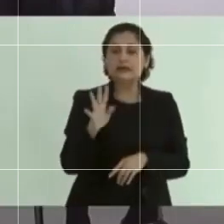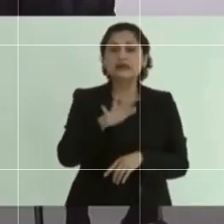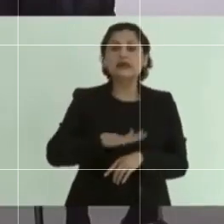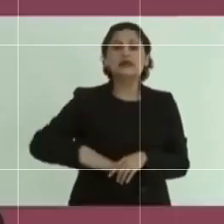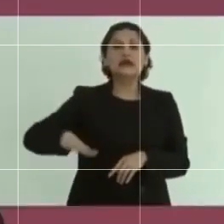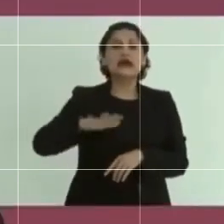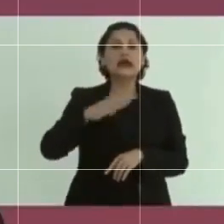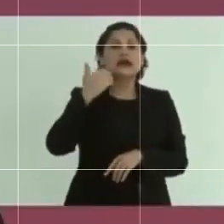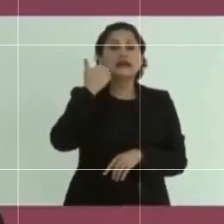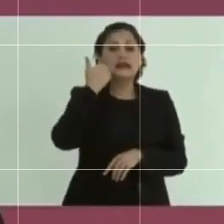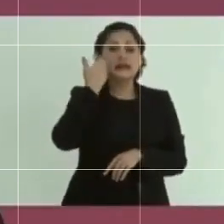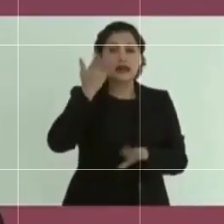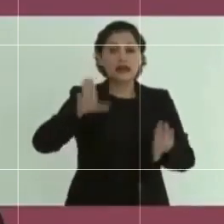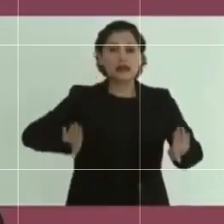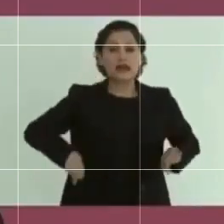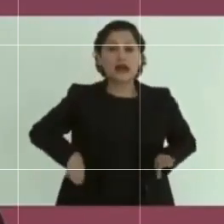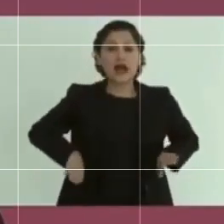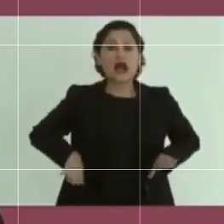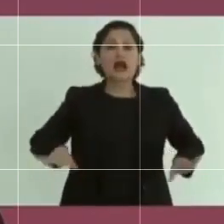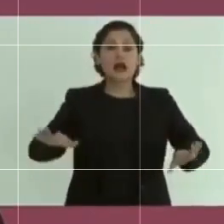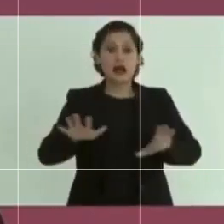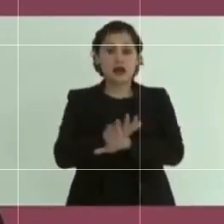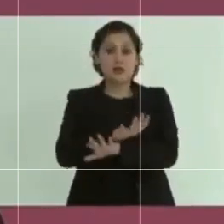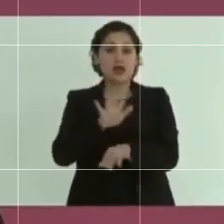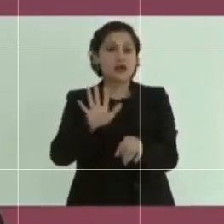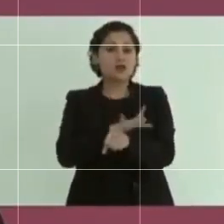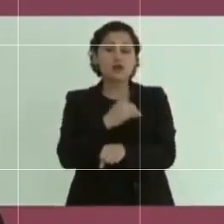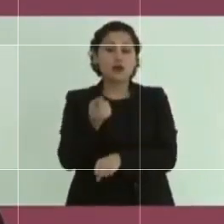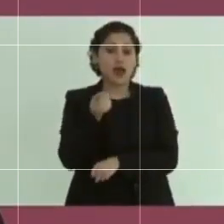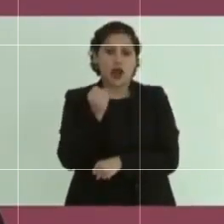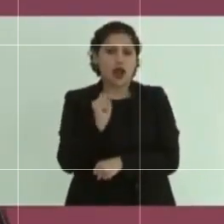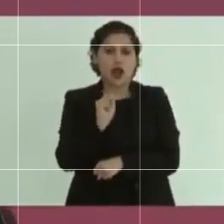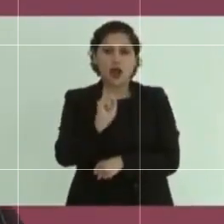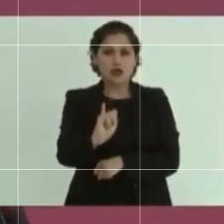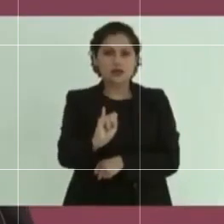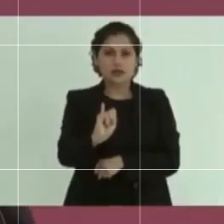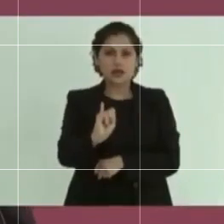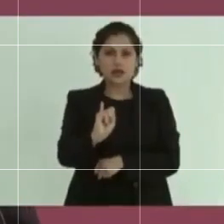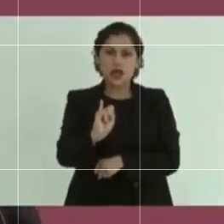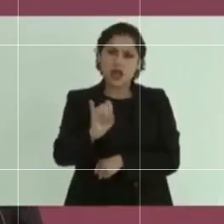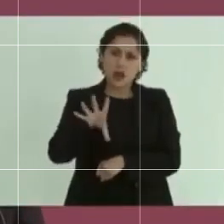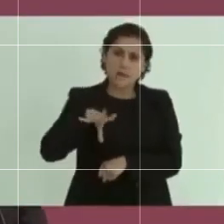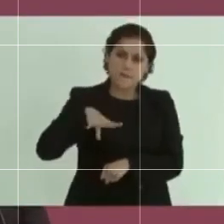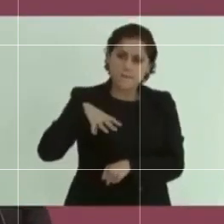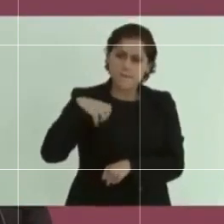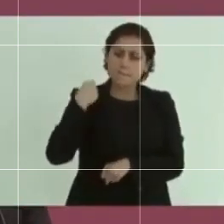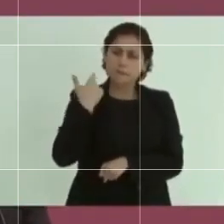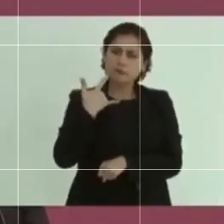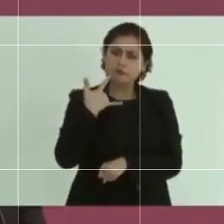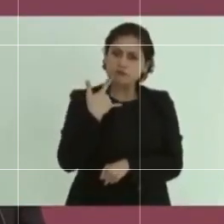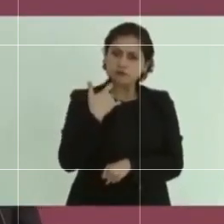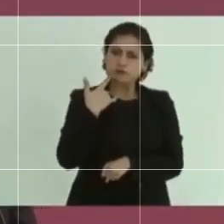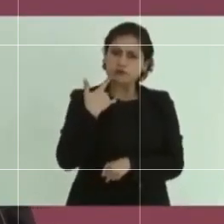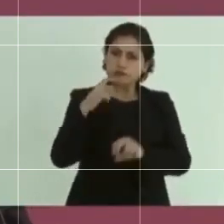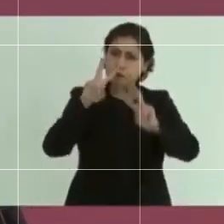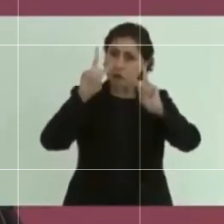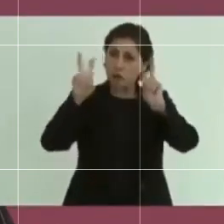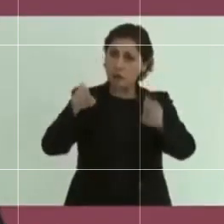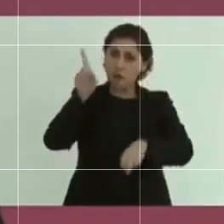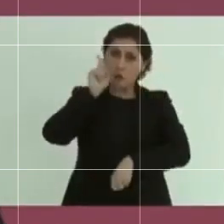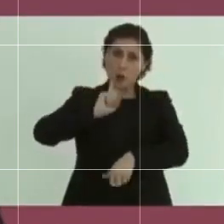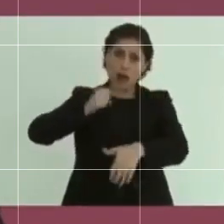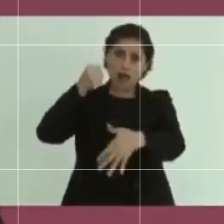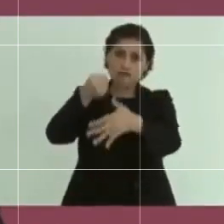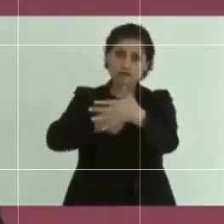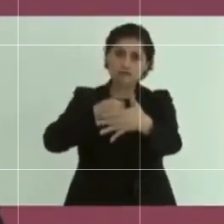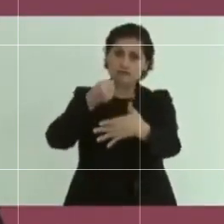es una de las causas justas del feminismo. Pero la tradición en México